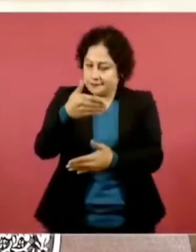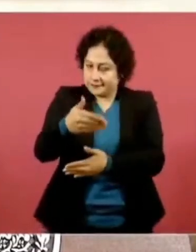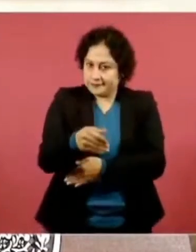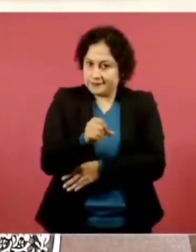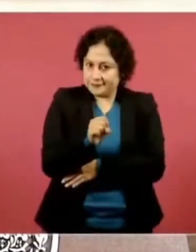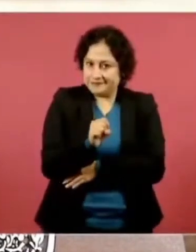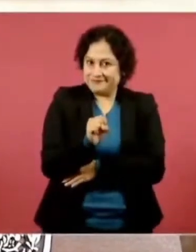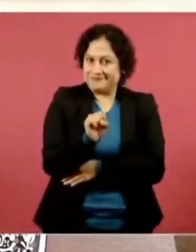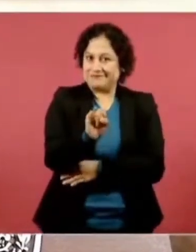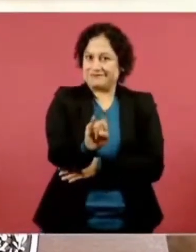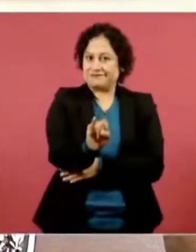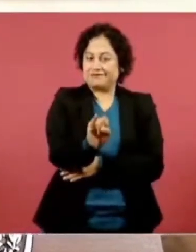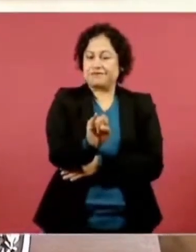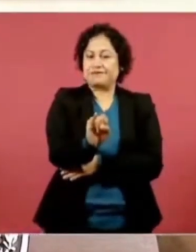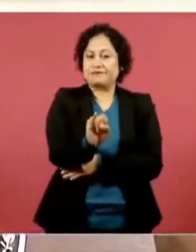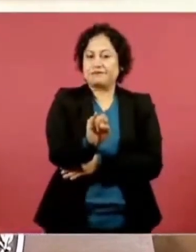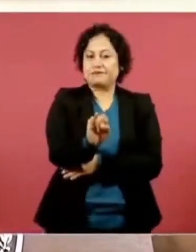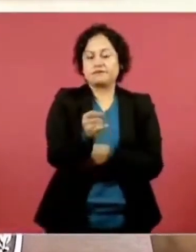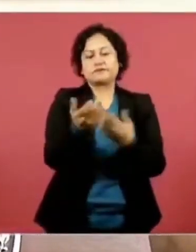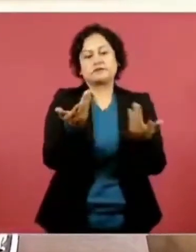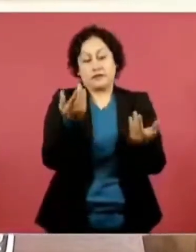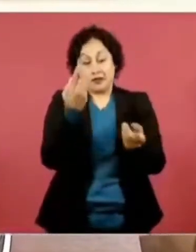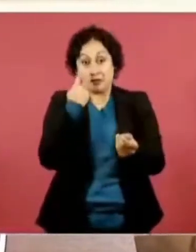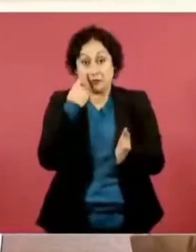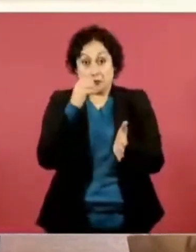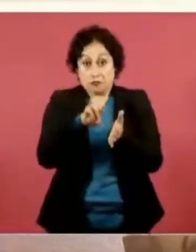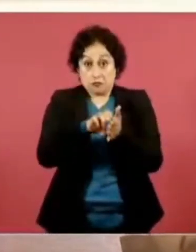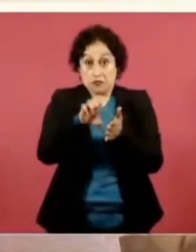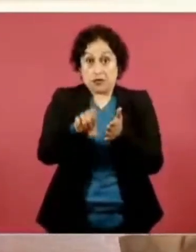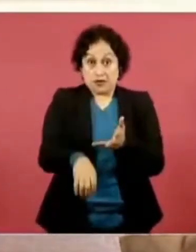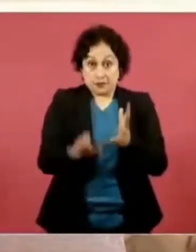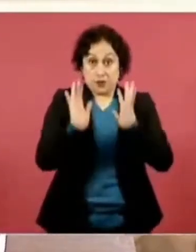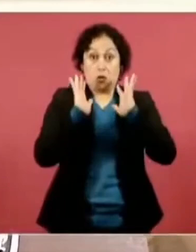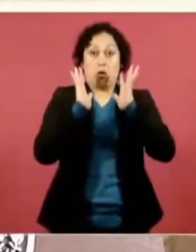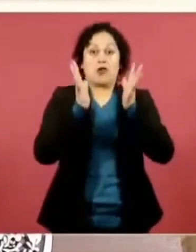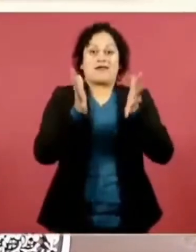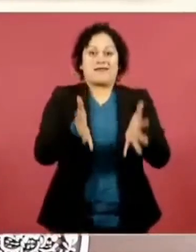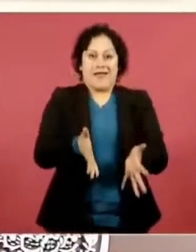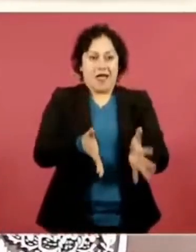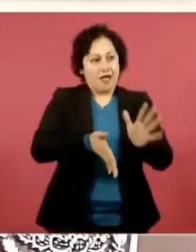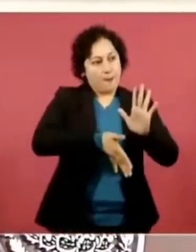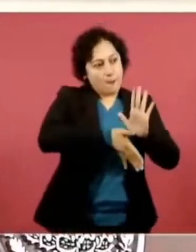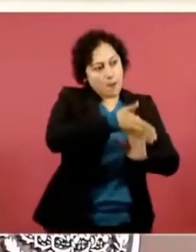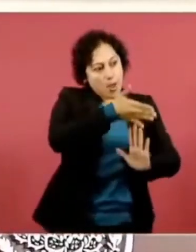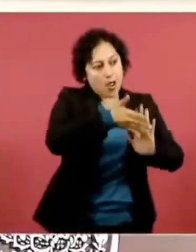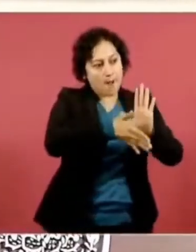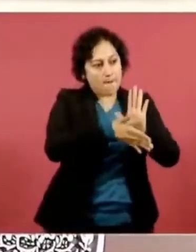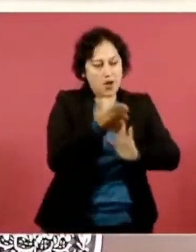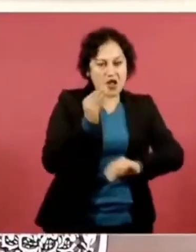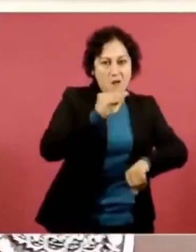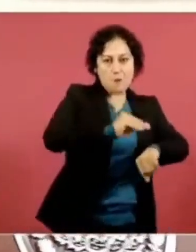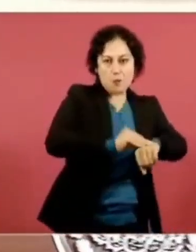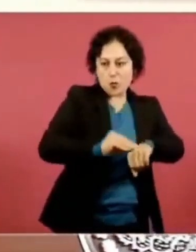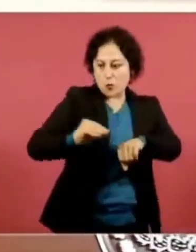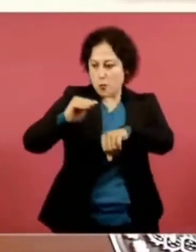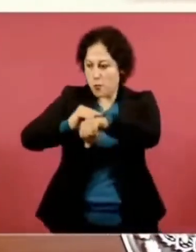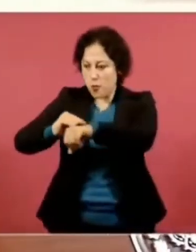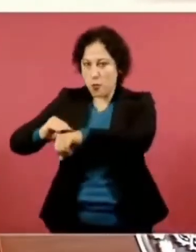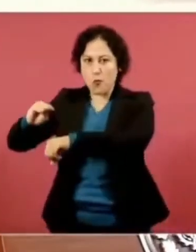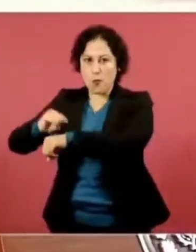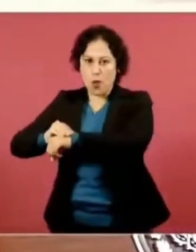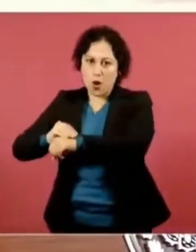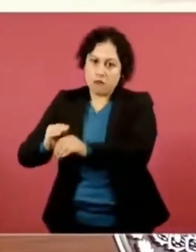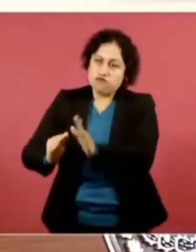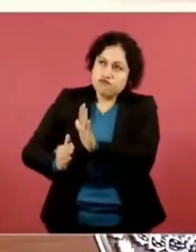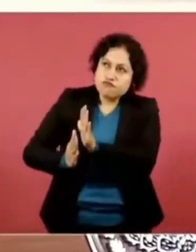Sin embargo, aunque ya se tiene la infraestructura, van a ver ahora cuántas antenas se